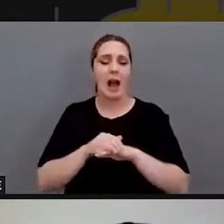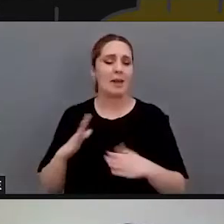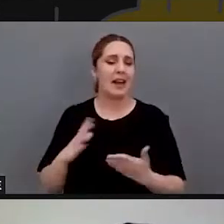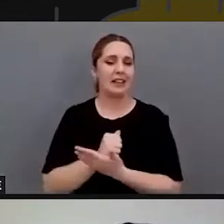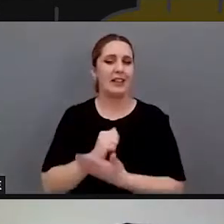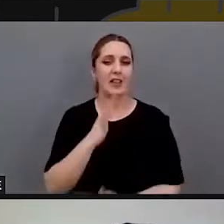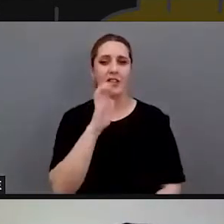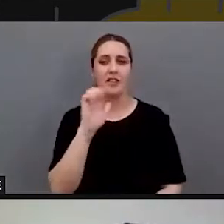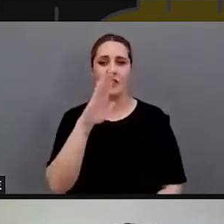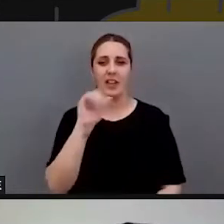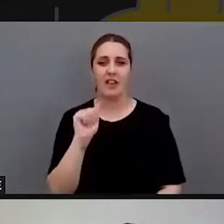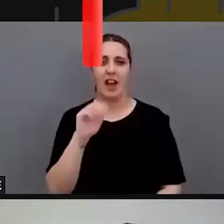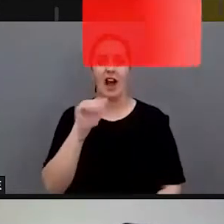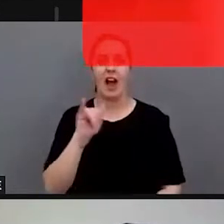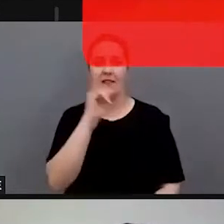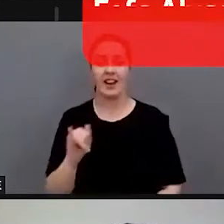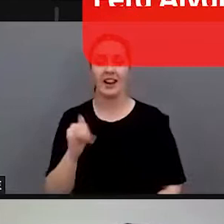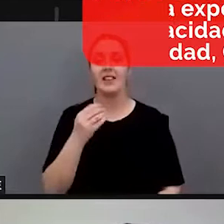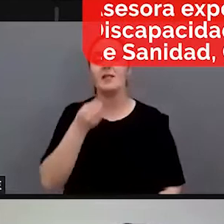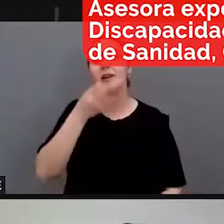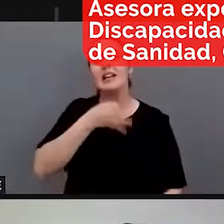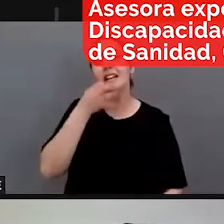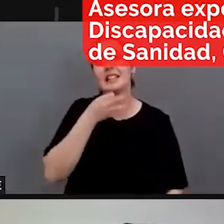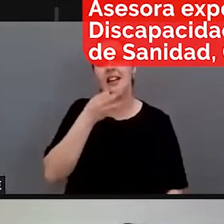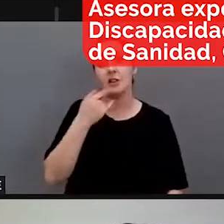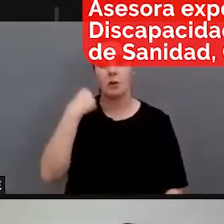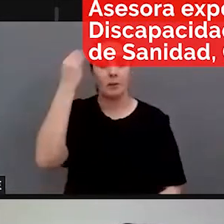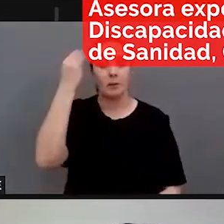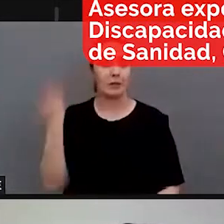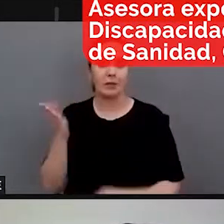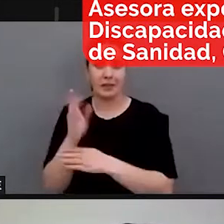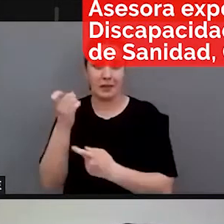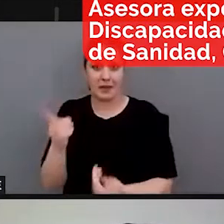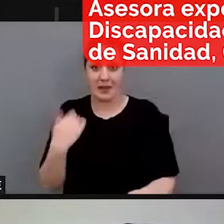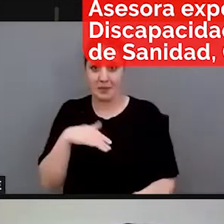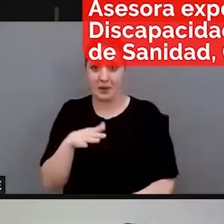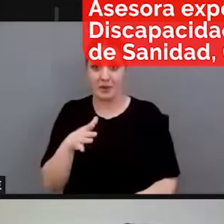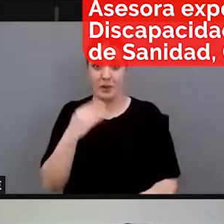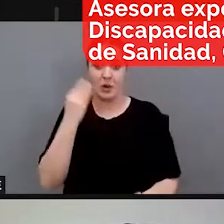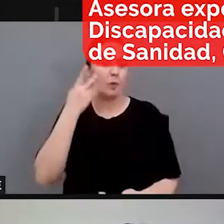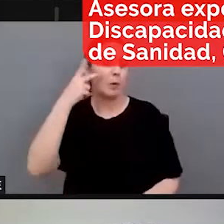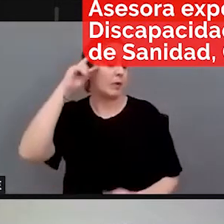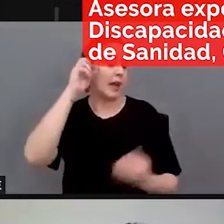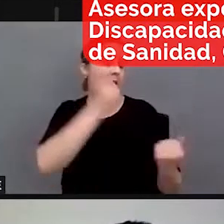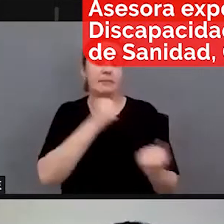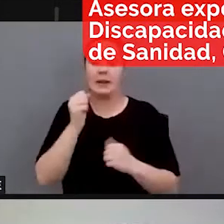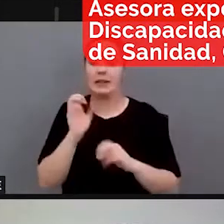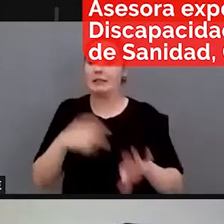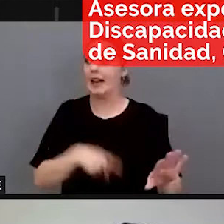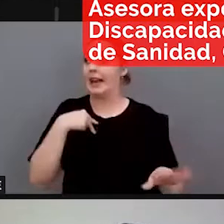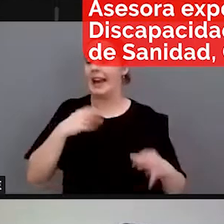que es Fefa, Fefa Álvarez. Buenas tardes, Fefa. Fefa, no hace falta yo creo que casi presentarla. Yo la presentaría como experta, por decirlo así en general,